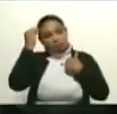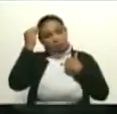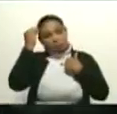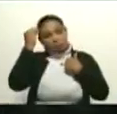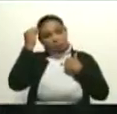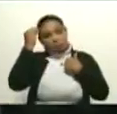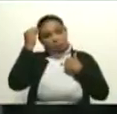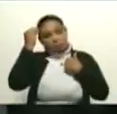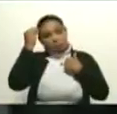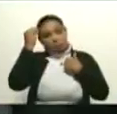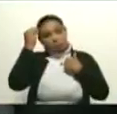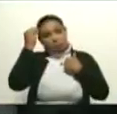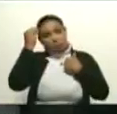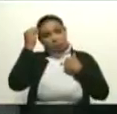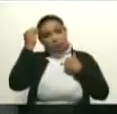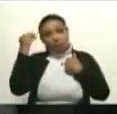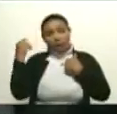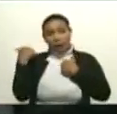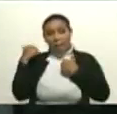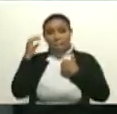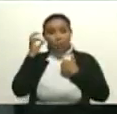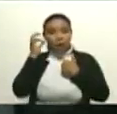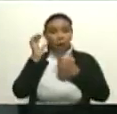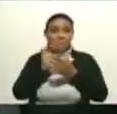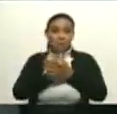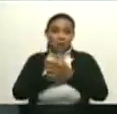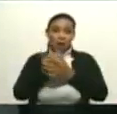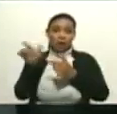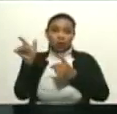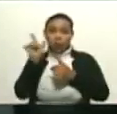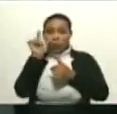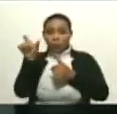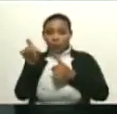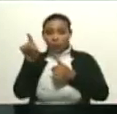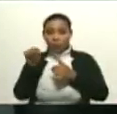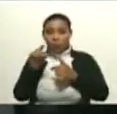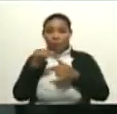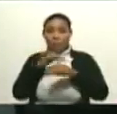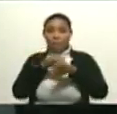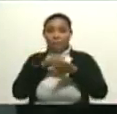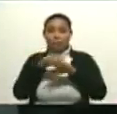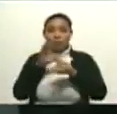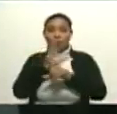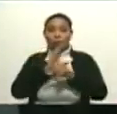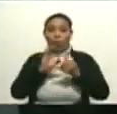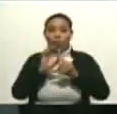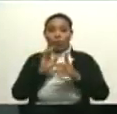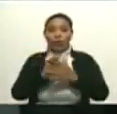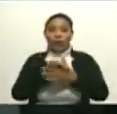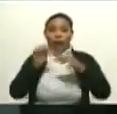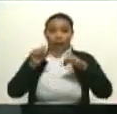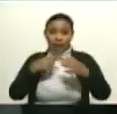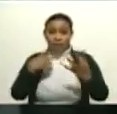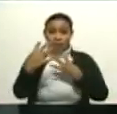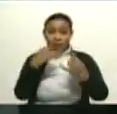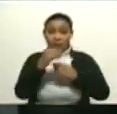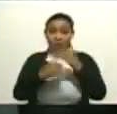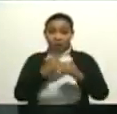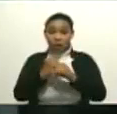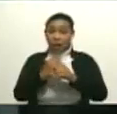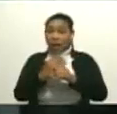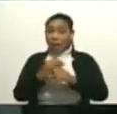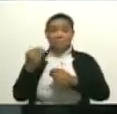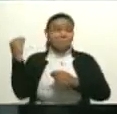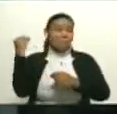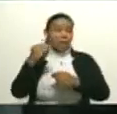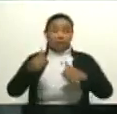como dicen mi compañera Francis y Carlos, lo mismo dice el ministro Villegas, este festival fue superior al del año